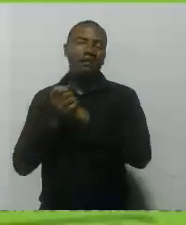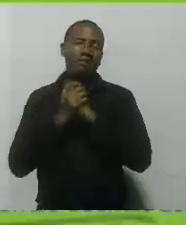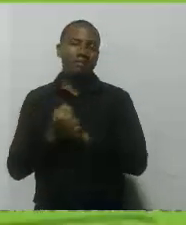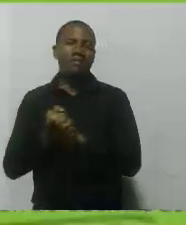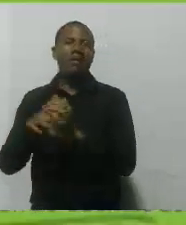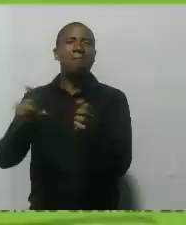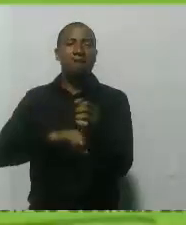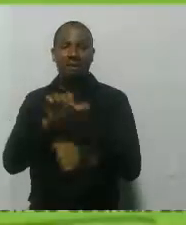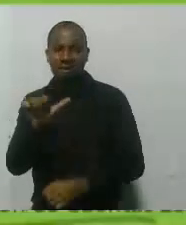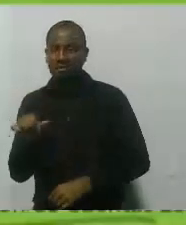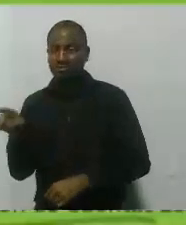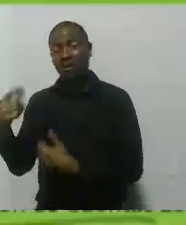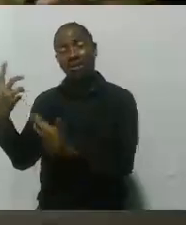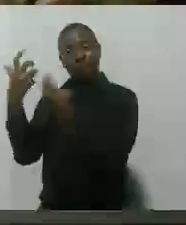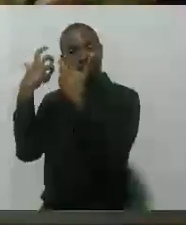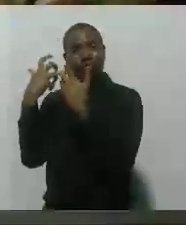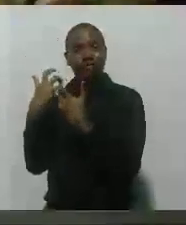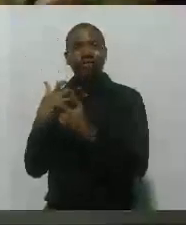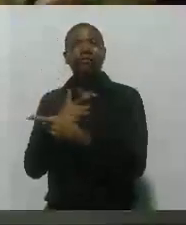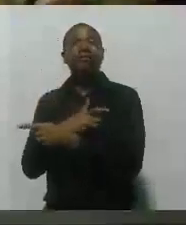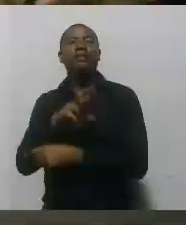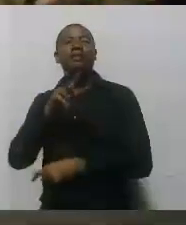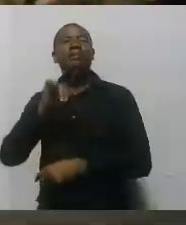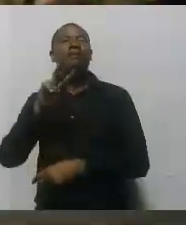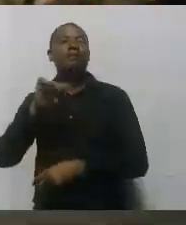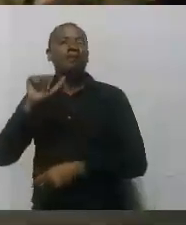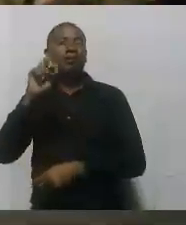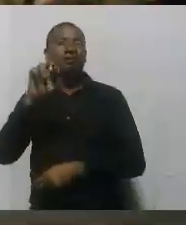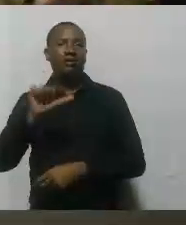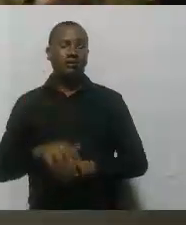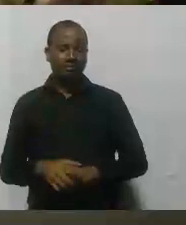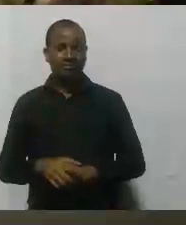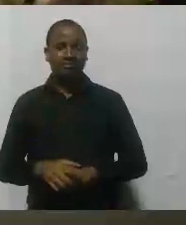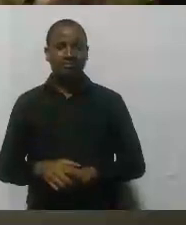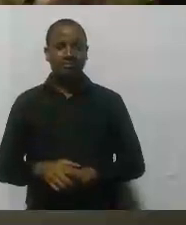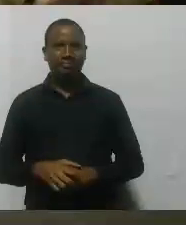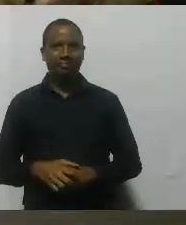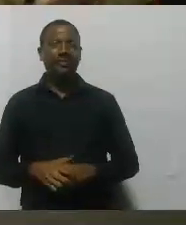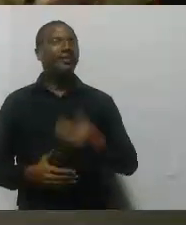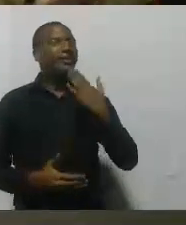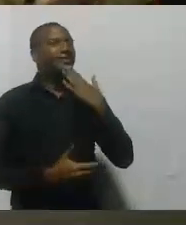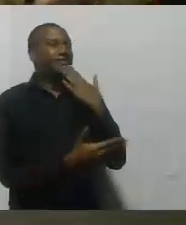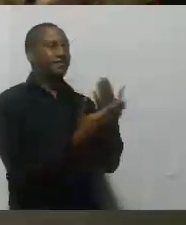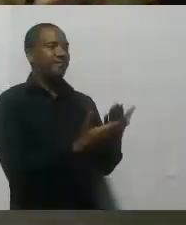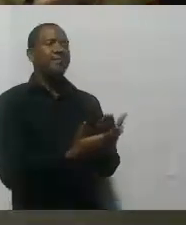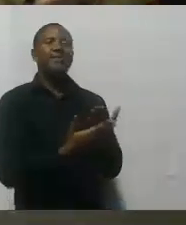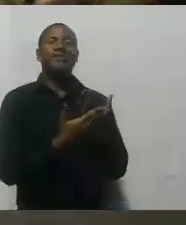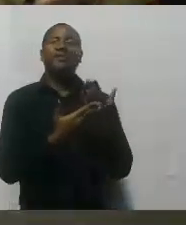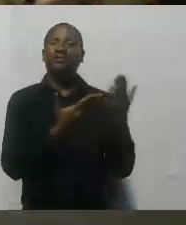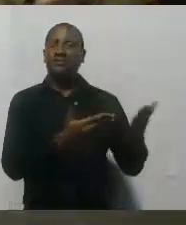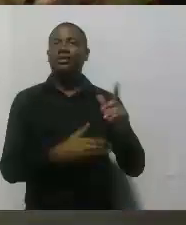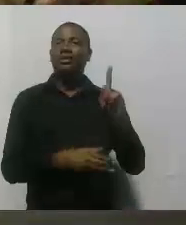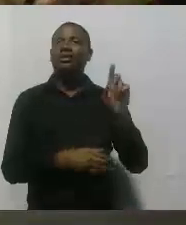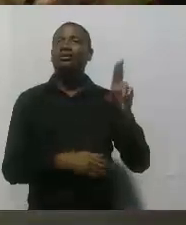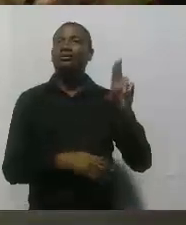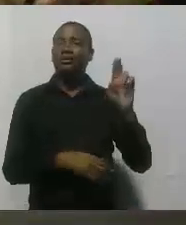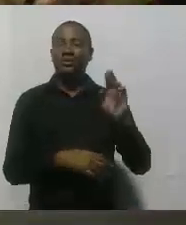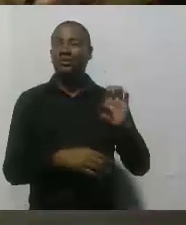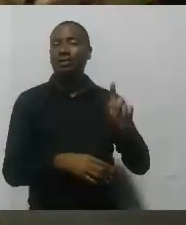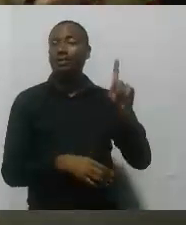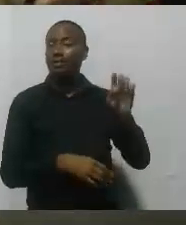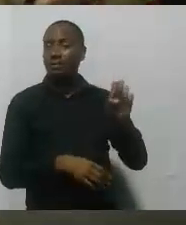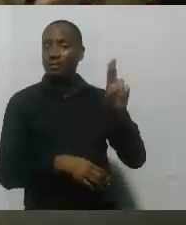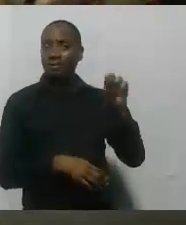hermana y profesora Viviana. Gracias, Fernando. Muy buenos días, señor alcalde, a las ciudadanas,